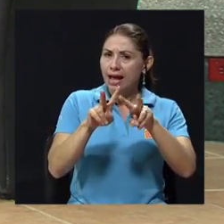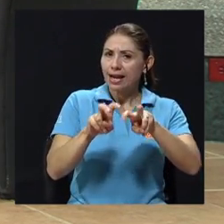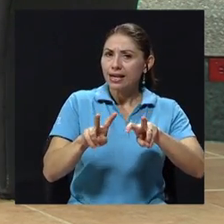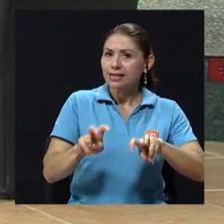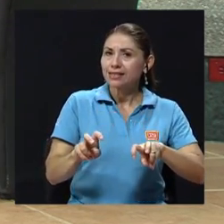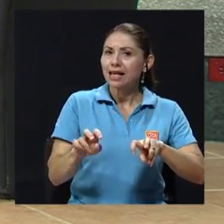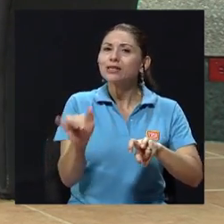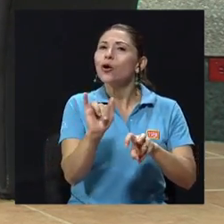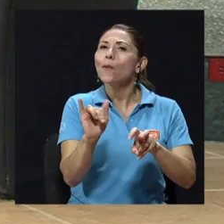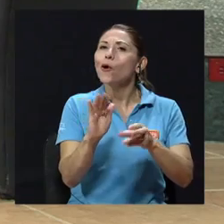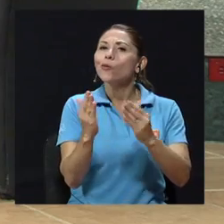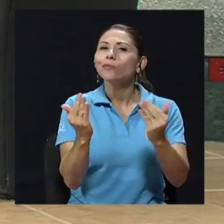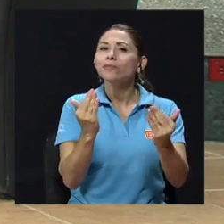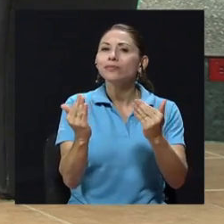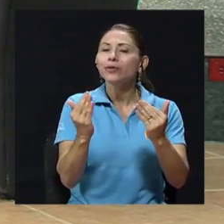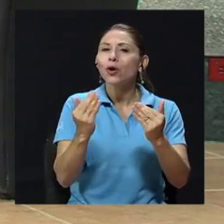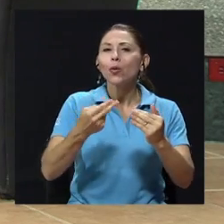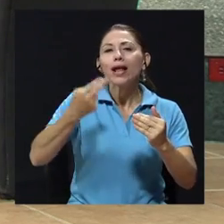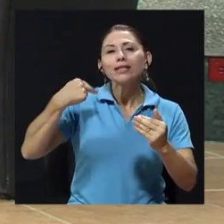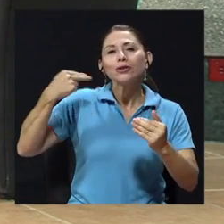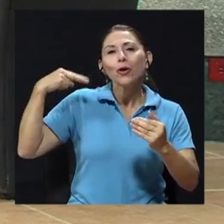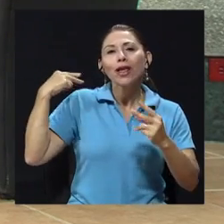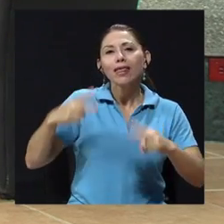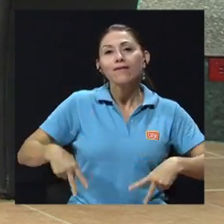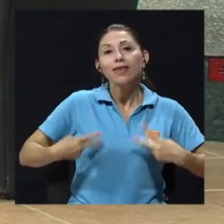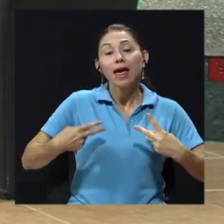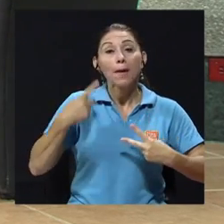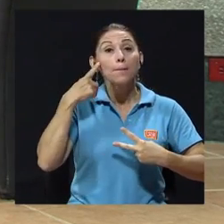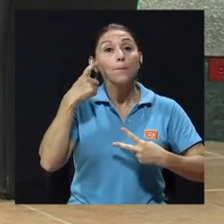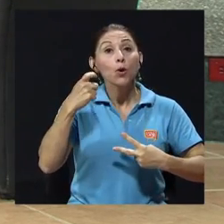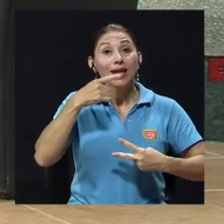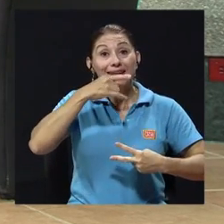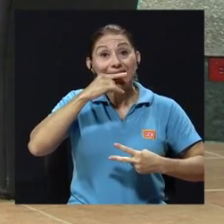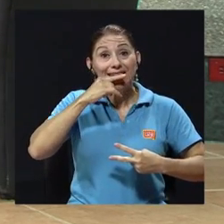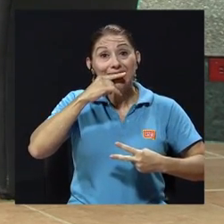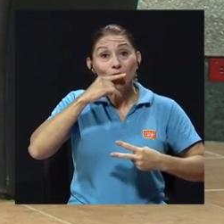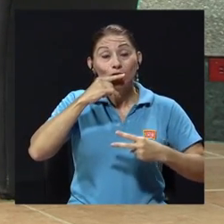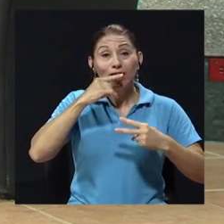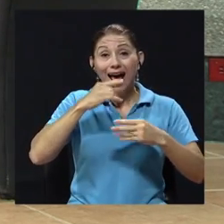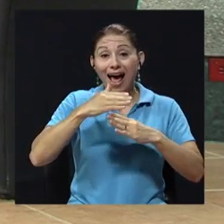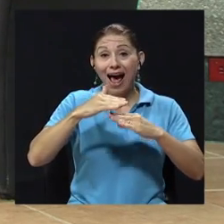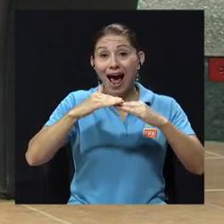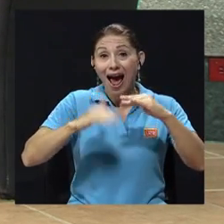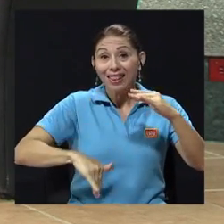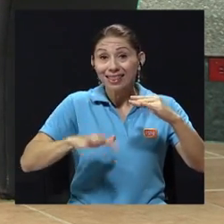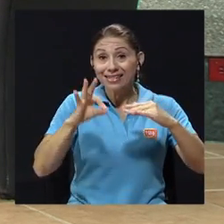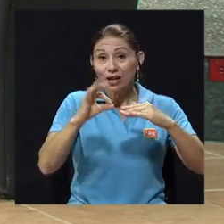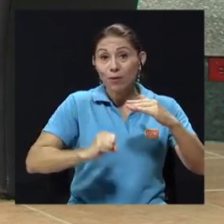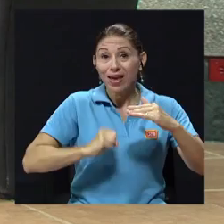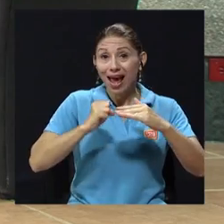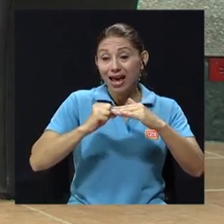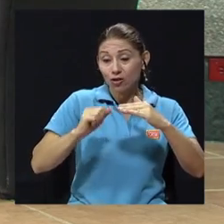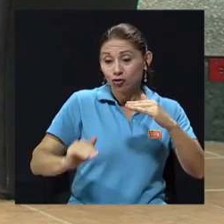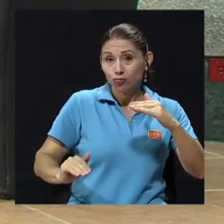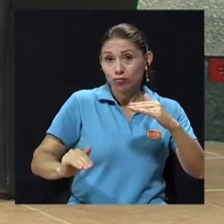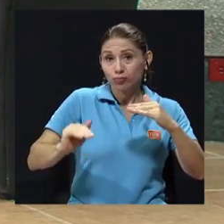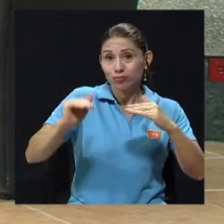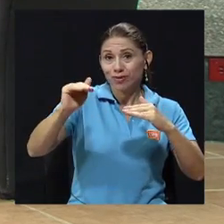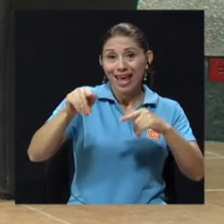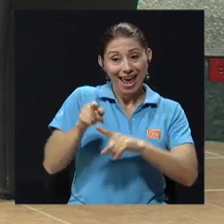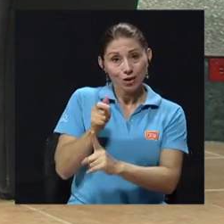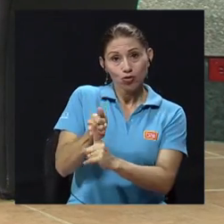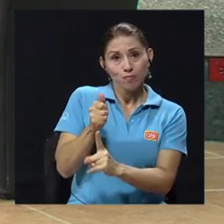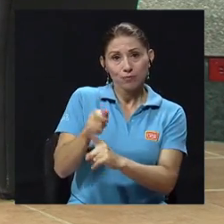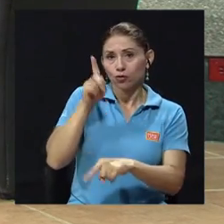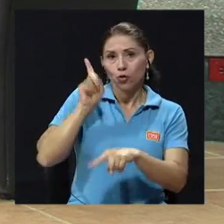es como una historia de vida. Porque los niños antes de los 9 años no pueden lavarse por sí mismos los dientes de forma